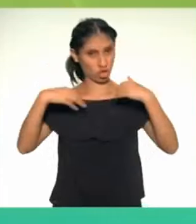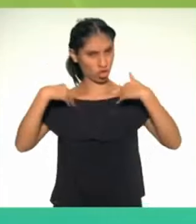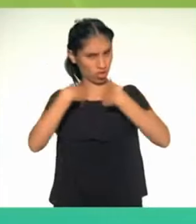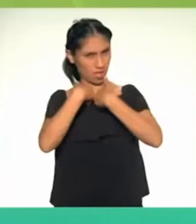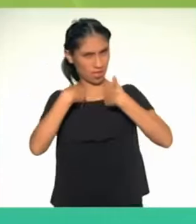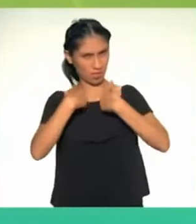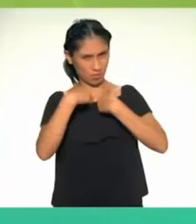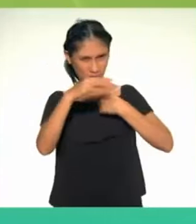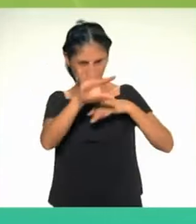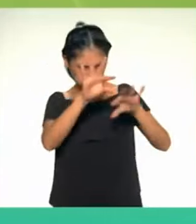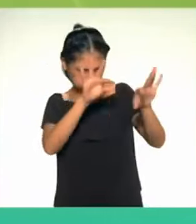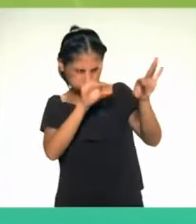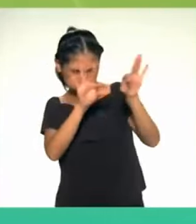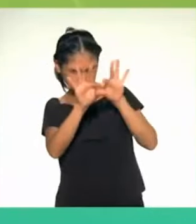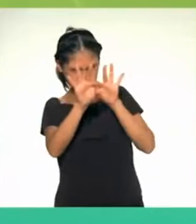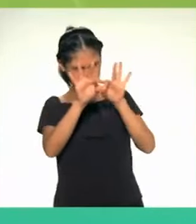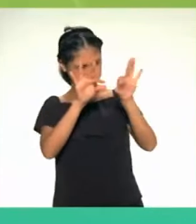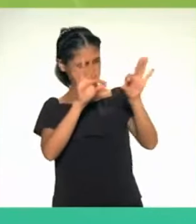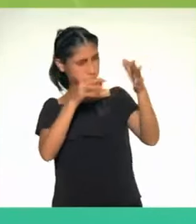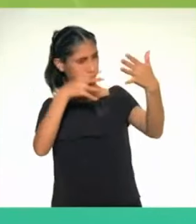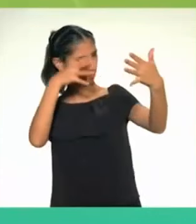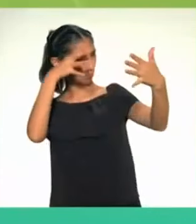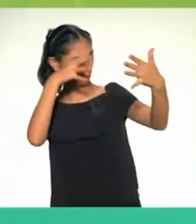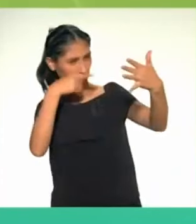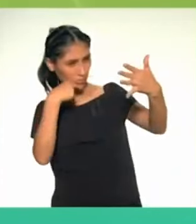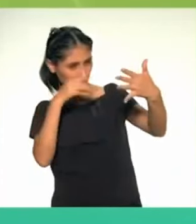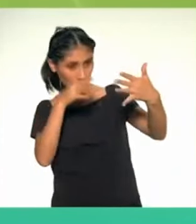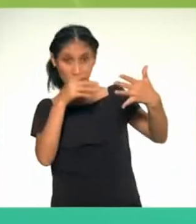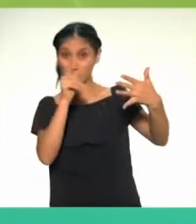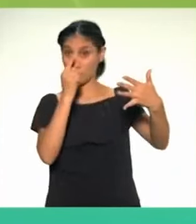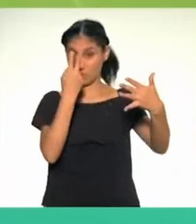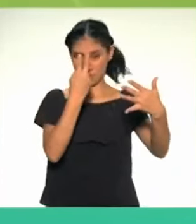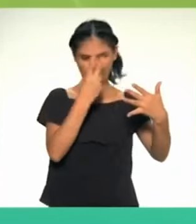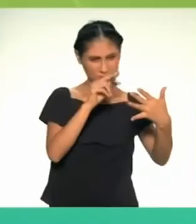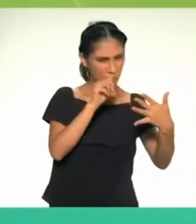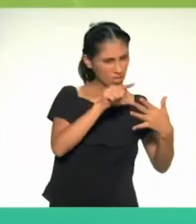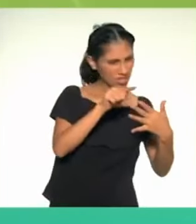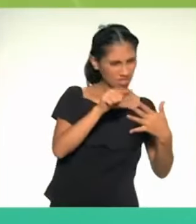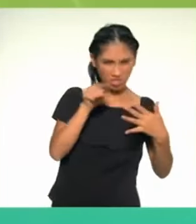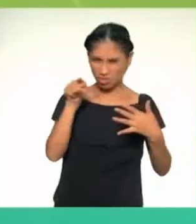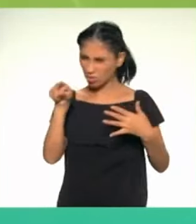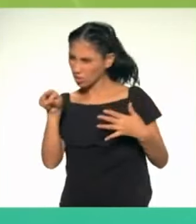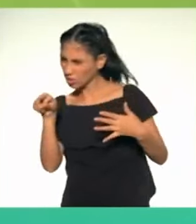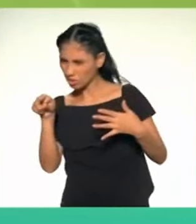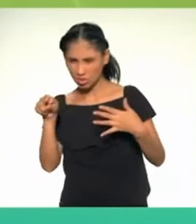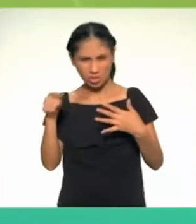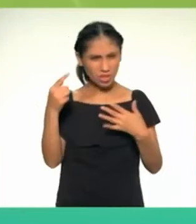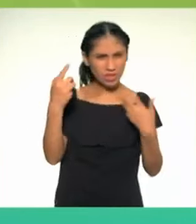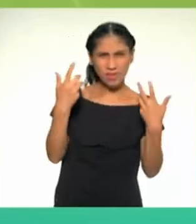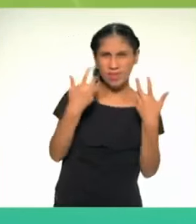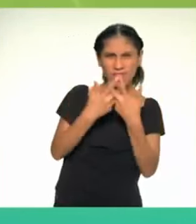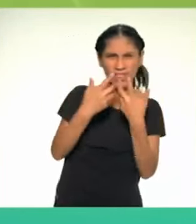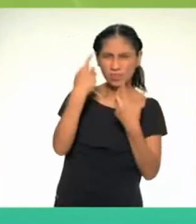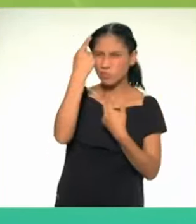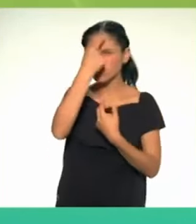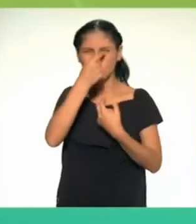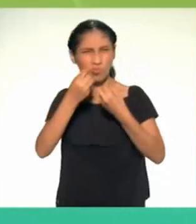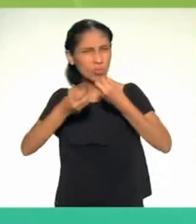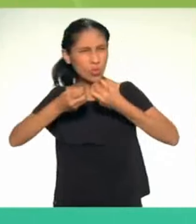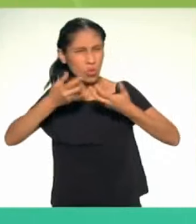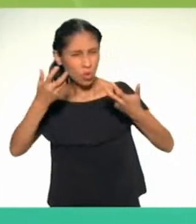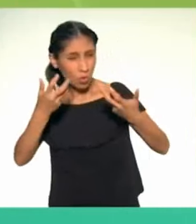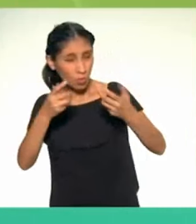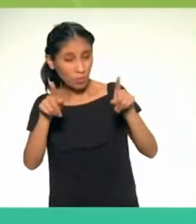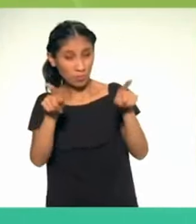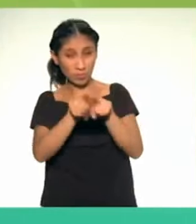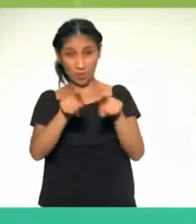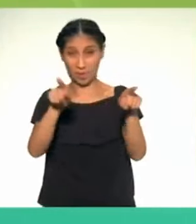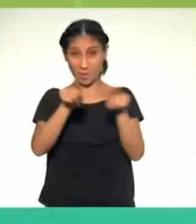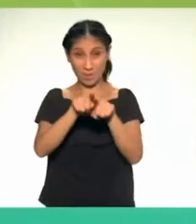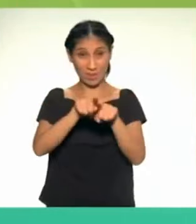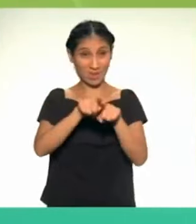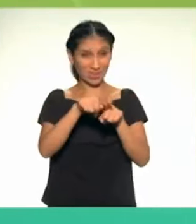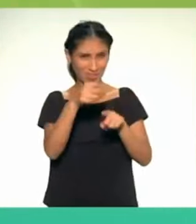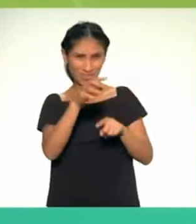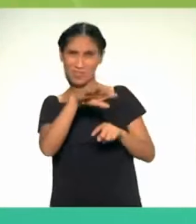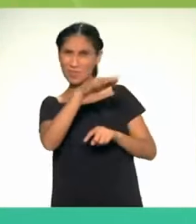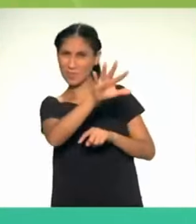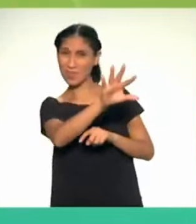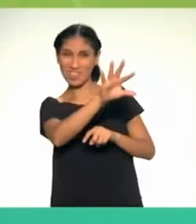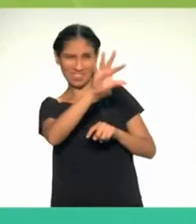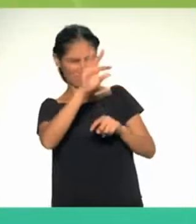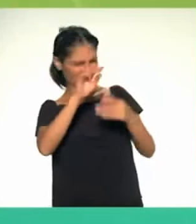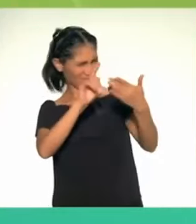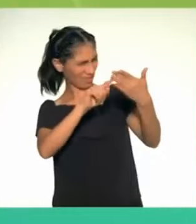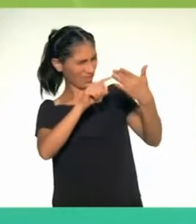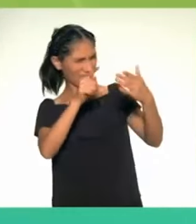teniendo en cuenta su semejanza. Y al identificar otra especie semejante a este grupo, se producen cambios o